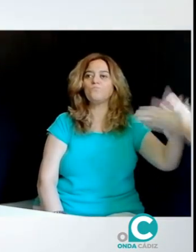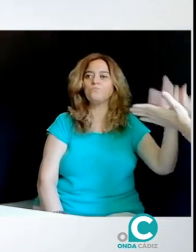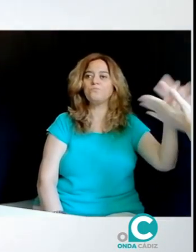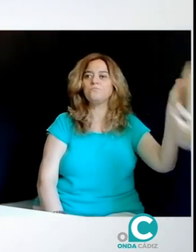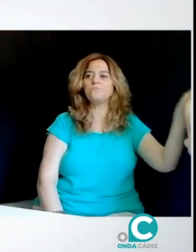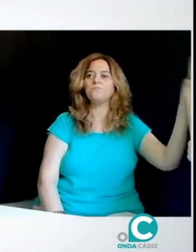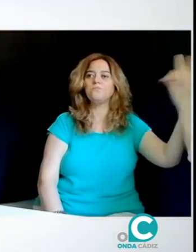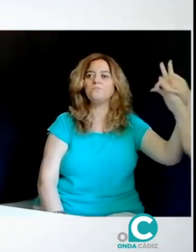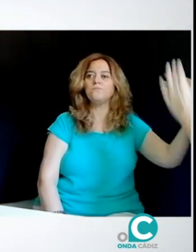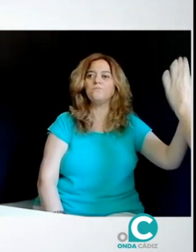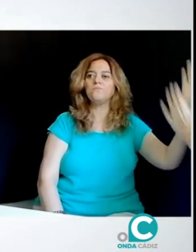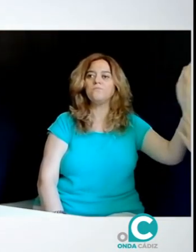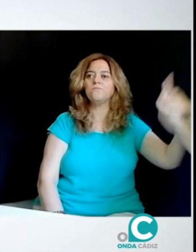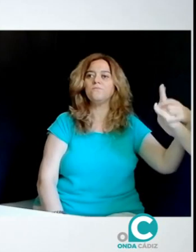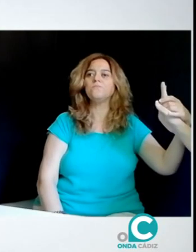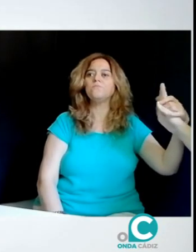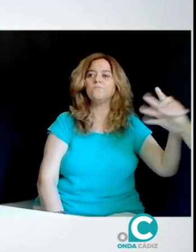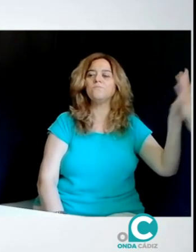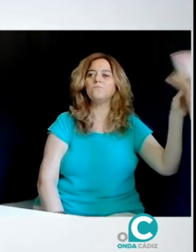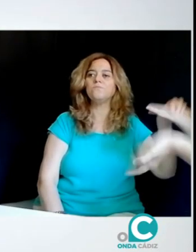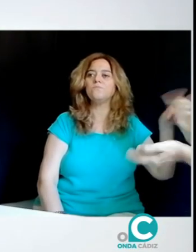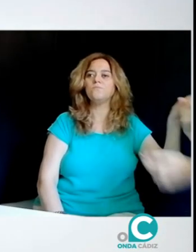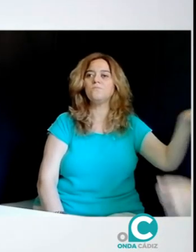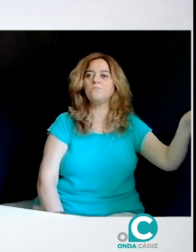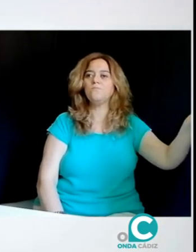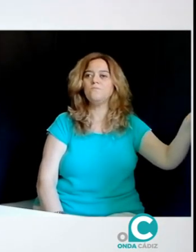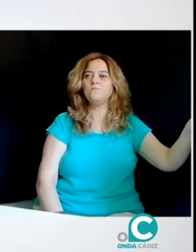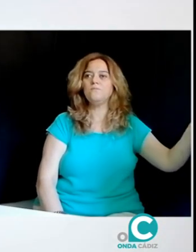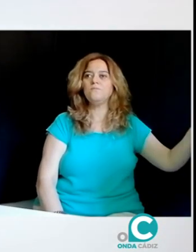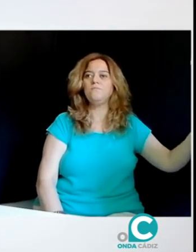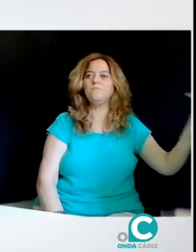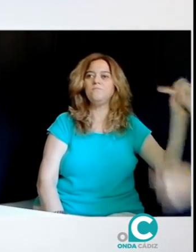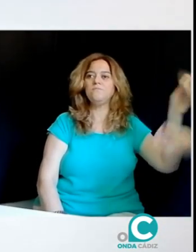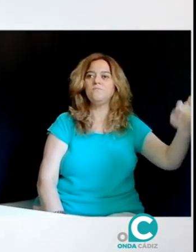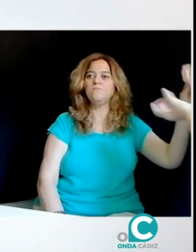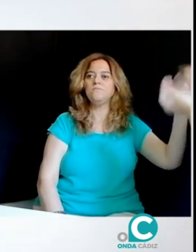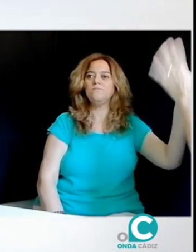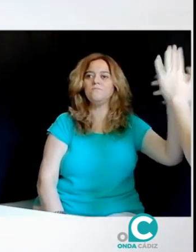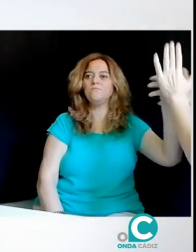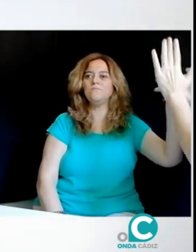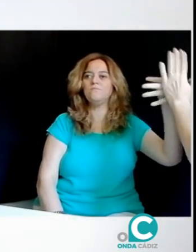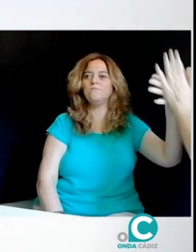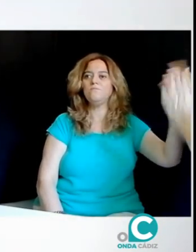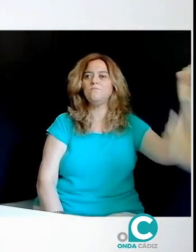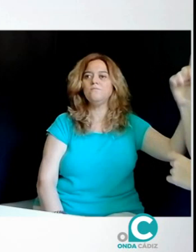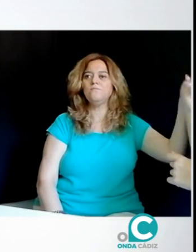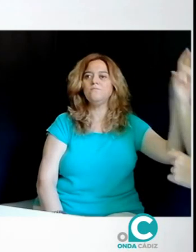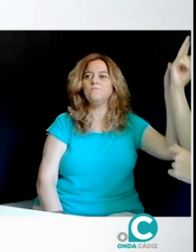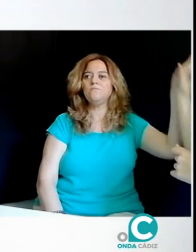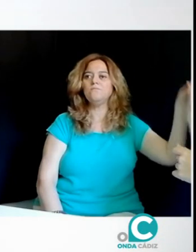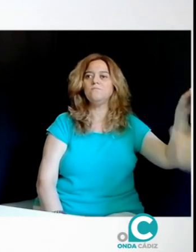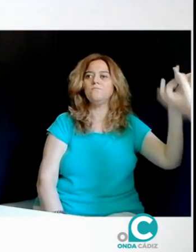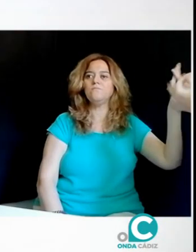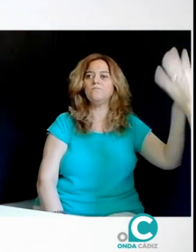gustaría que nos contara qué es exactamente esta discapacidad y cuáles son las necesidades específicas que tienen estas personas con